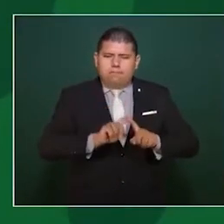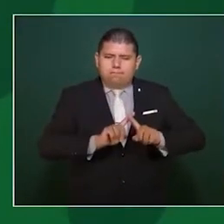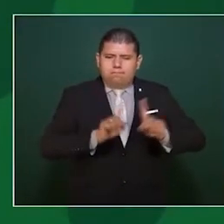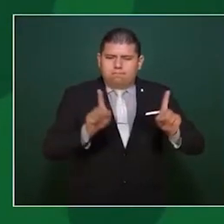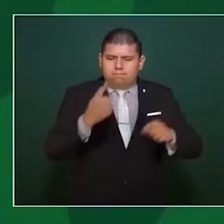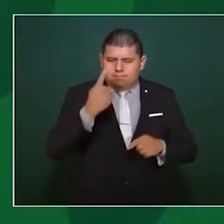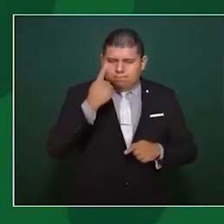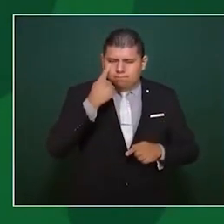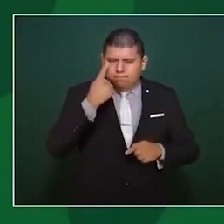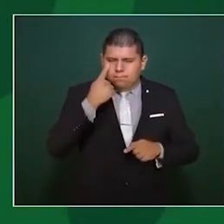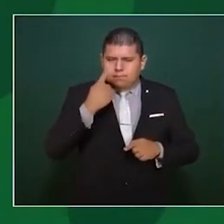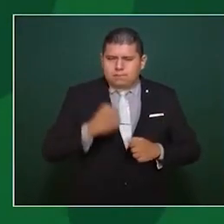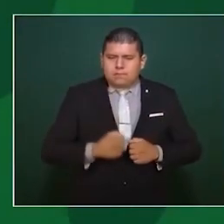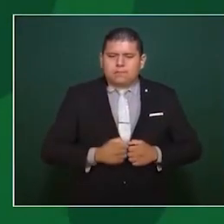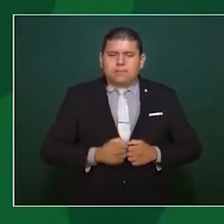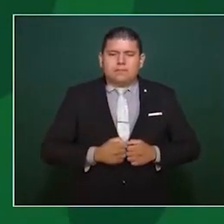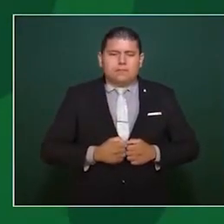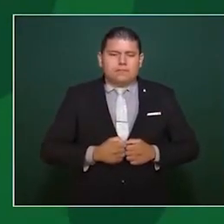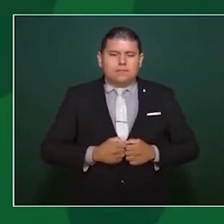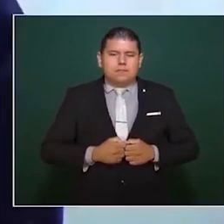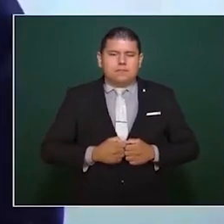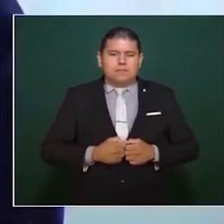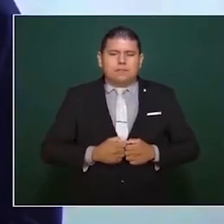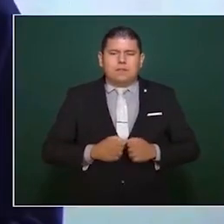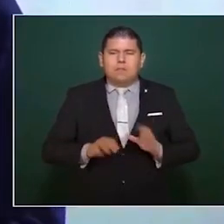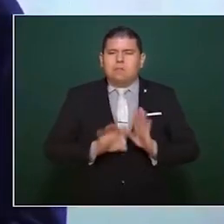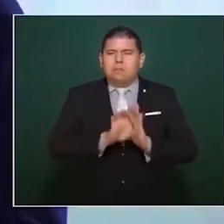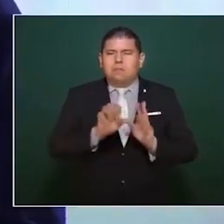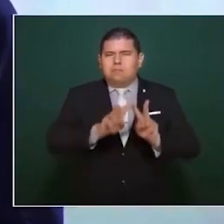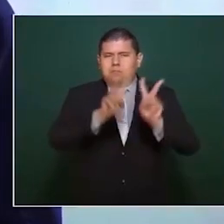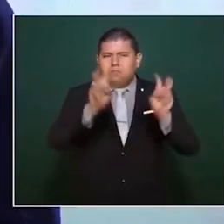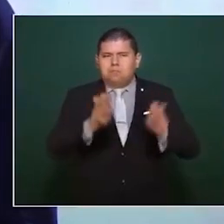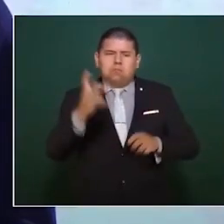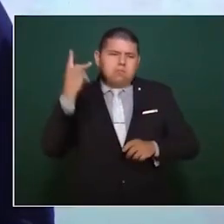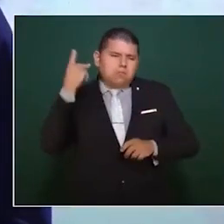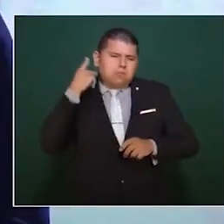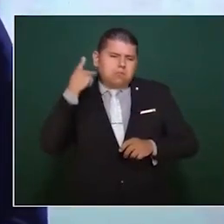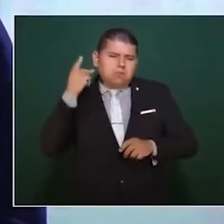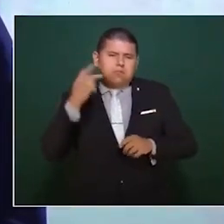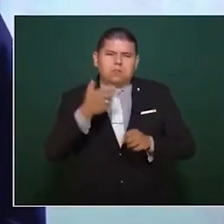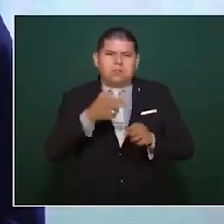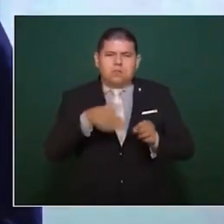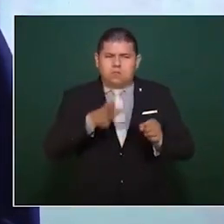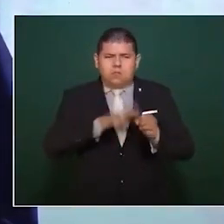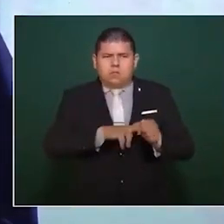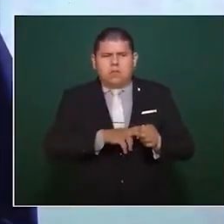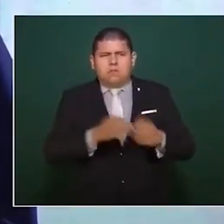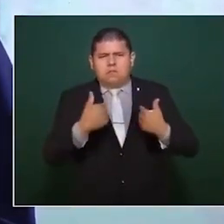dar a conocer un asunto político. Además, normal.